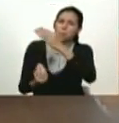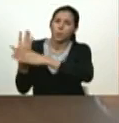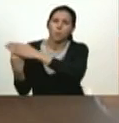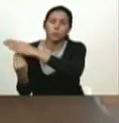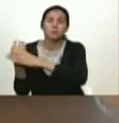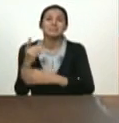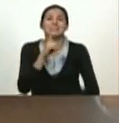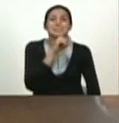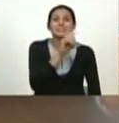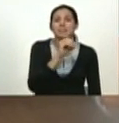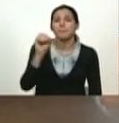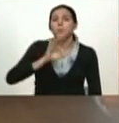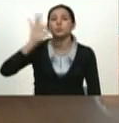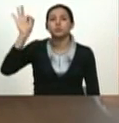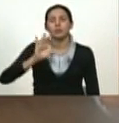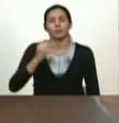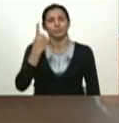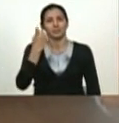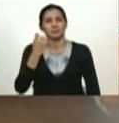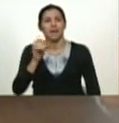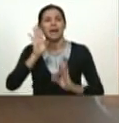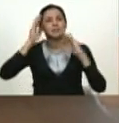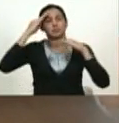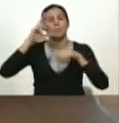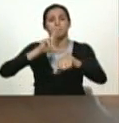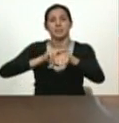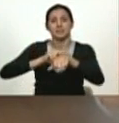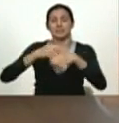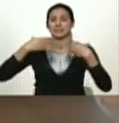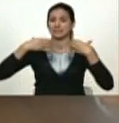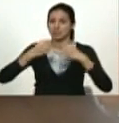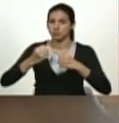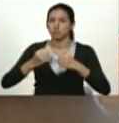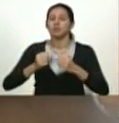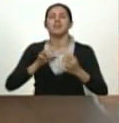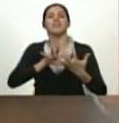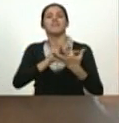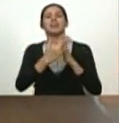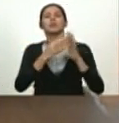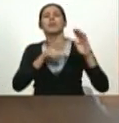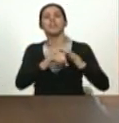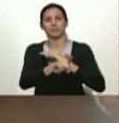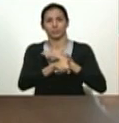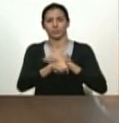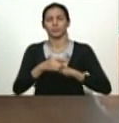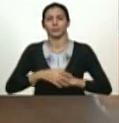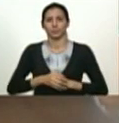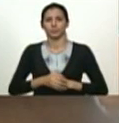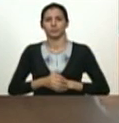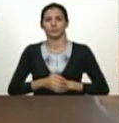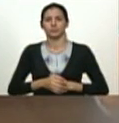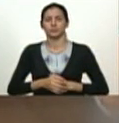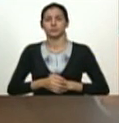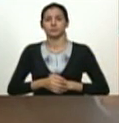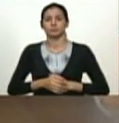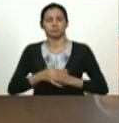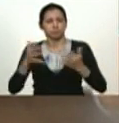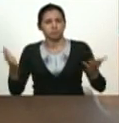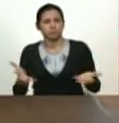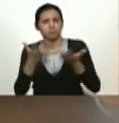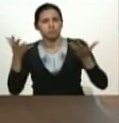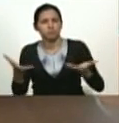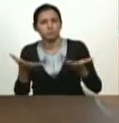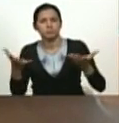al 100% de cobertura médica y de salud en barrio adentro ¿verdad? impulsar